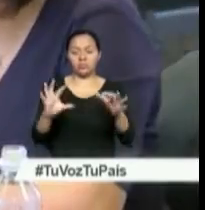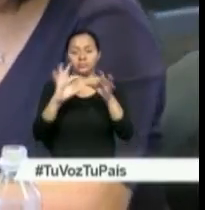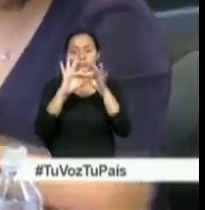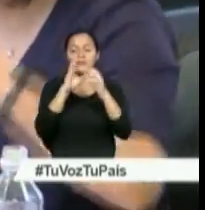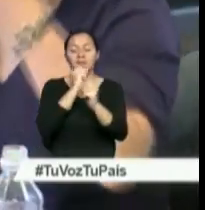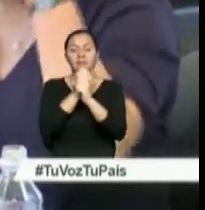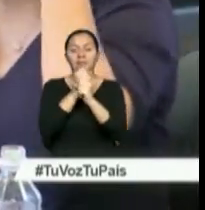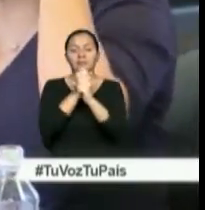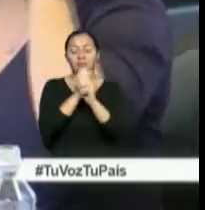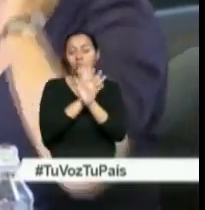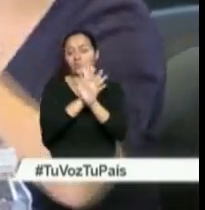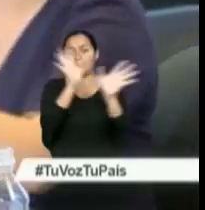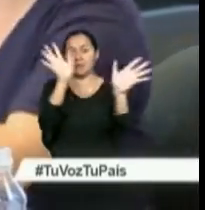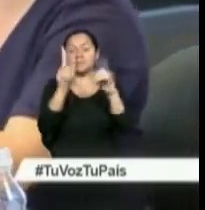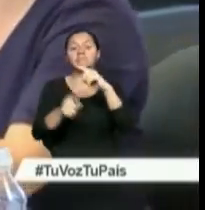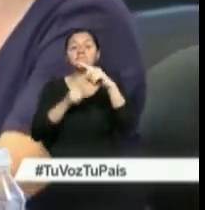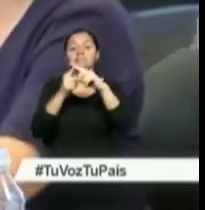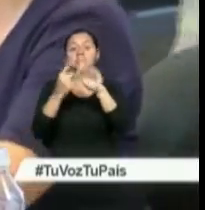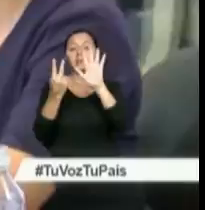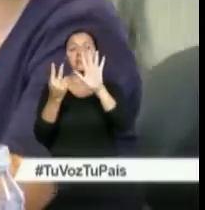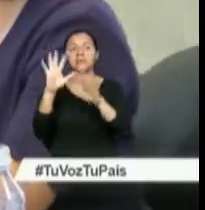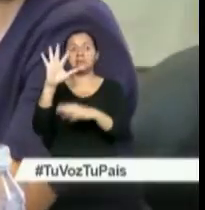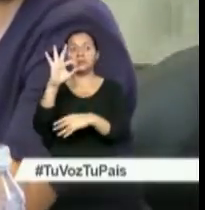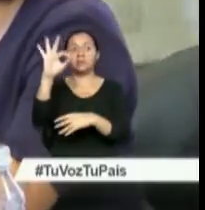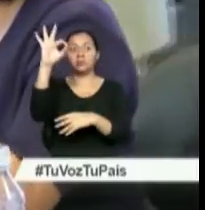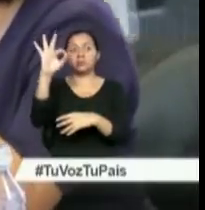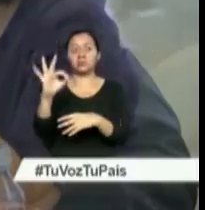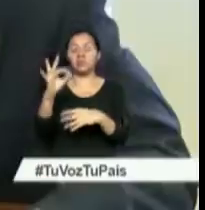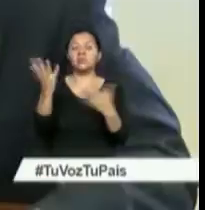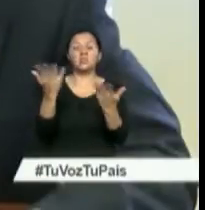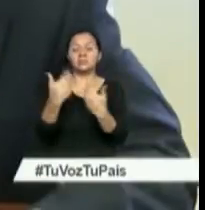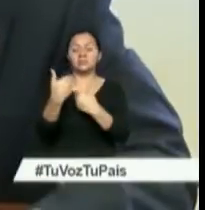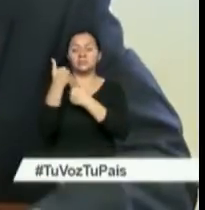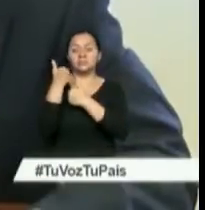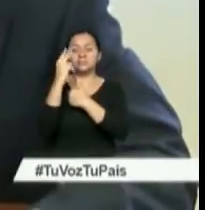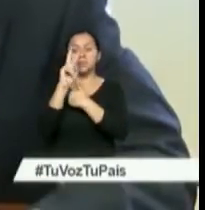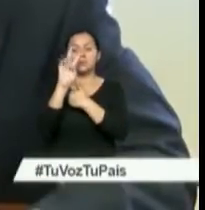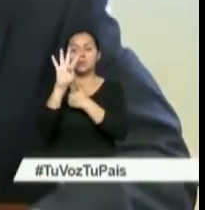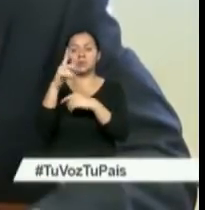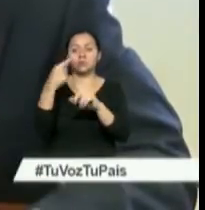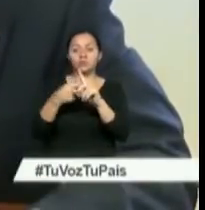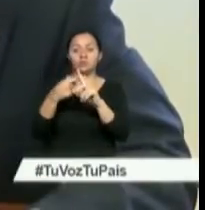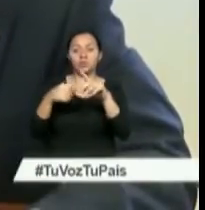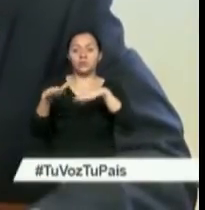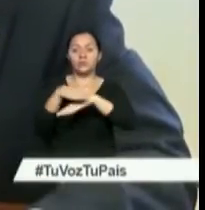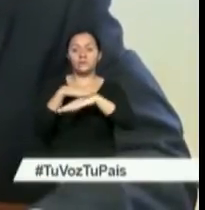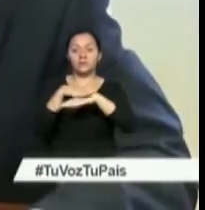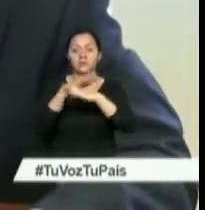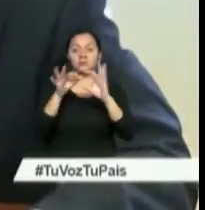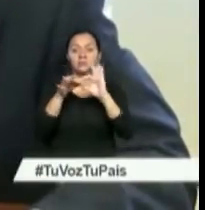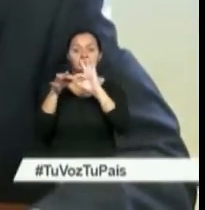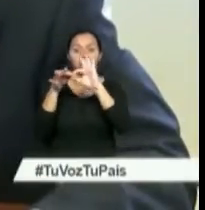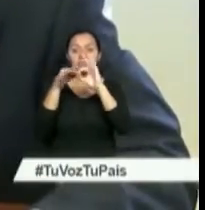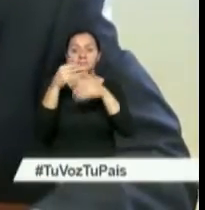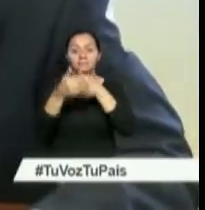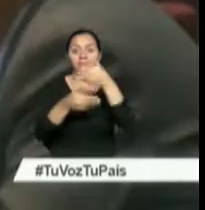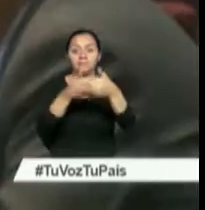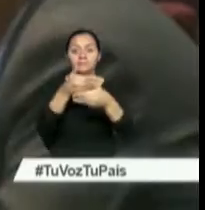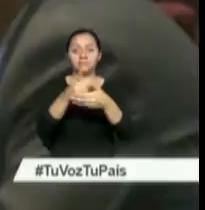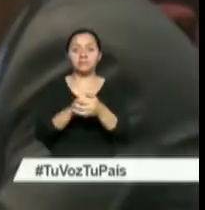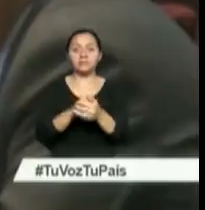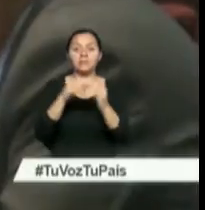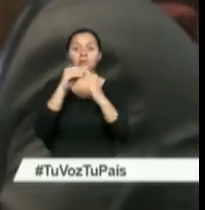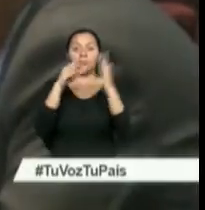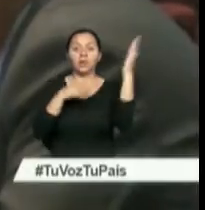trabajadores en general y 75% a las que van de más de 24 salarios básicos unificados en adelante. El